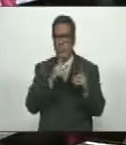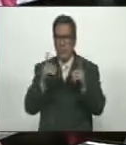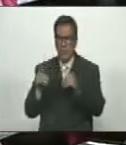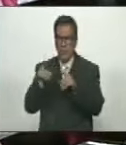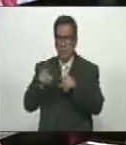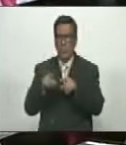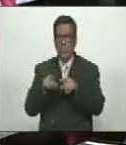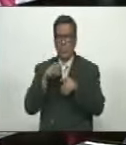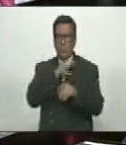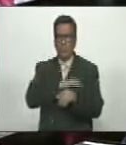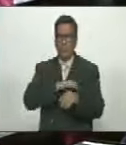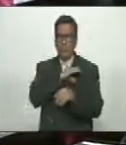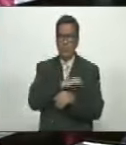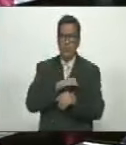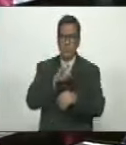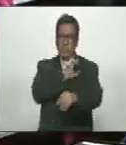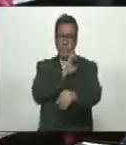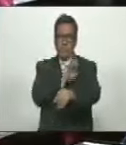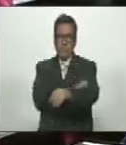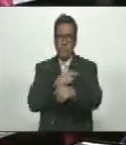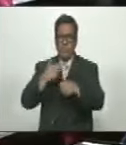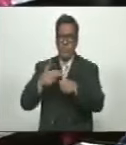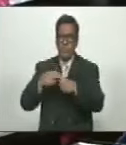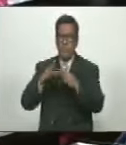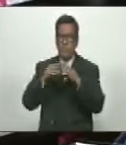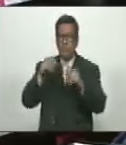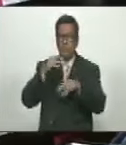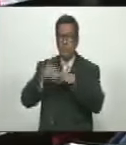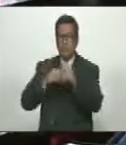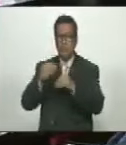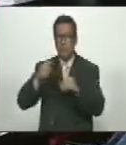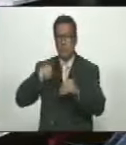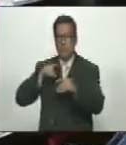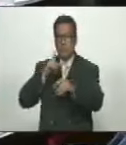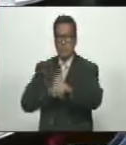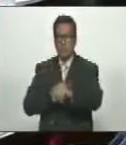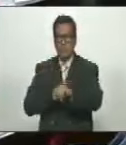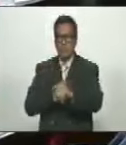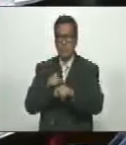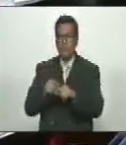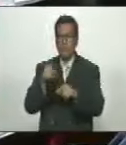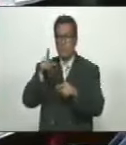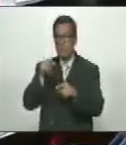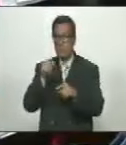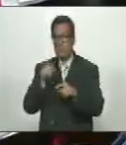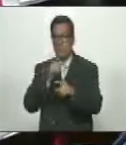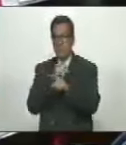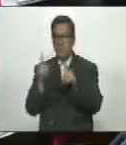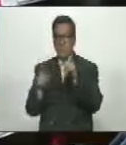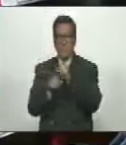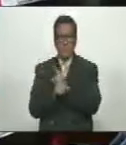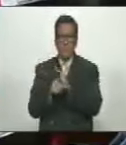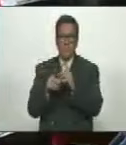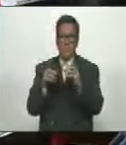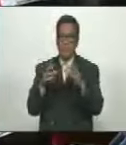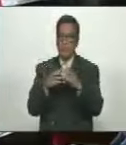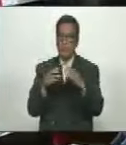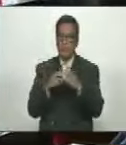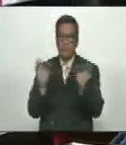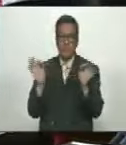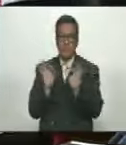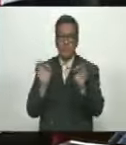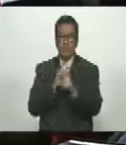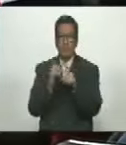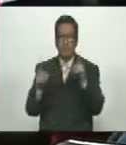en la comisión de energía y petróleo todo lo que tenía que ver con esa situación no se trata de cambio accionario no se